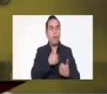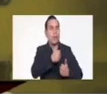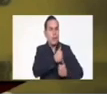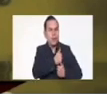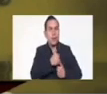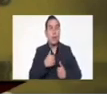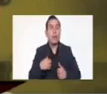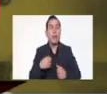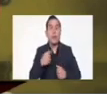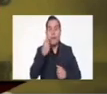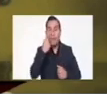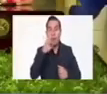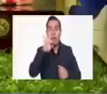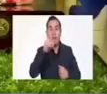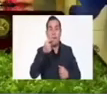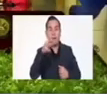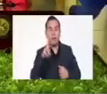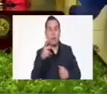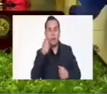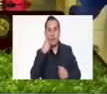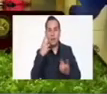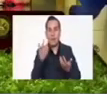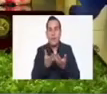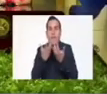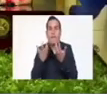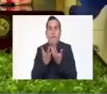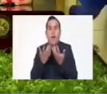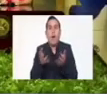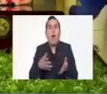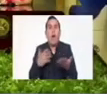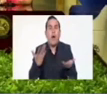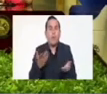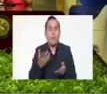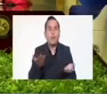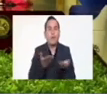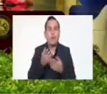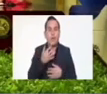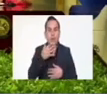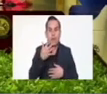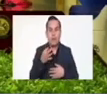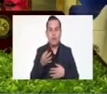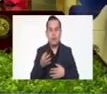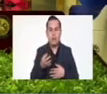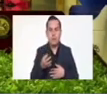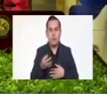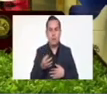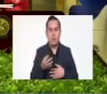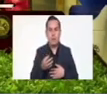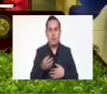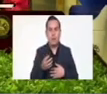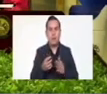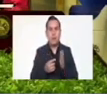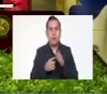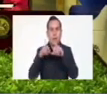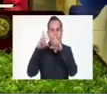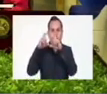favor, ayúdenme a investigar dónde está este niño. ¿Cómo es posible que arrestaron al violinista? Y luego, señor presidente, pero me enseñan el arresto, me enseñan la